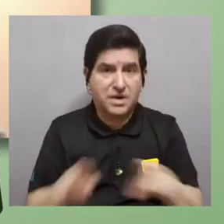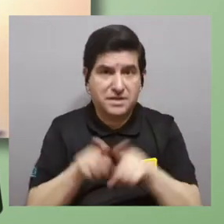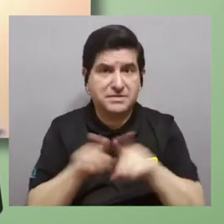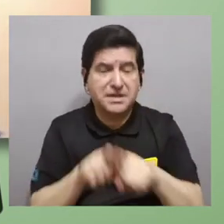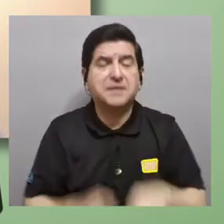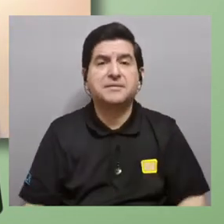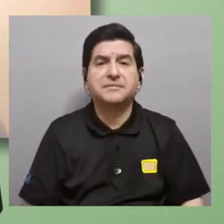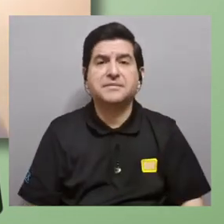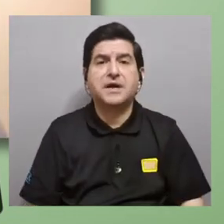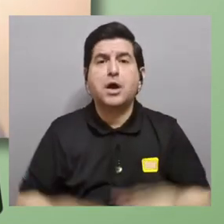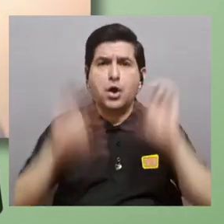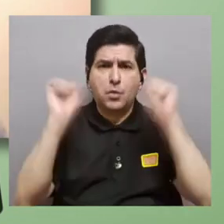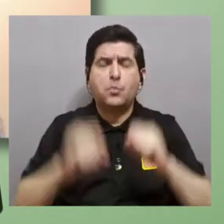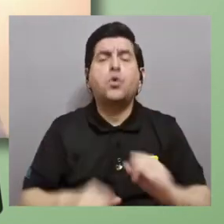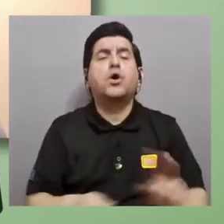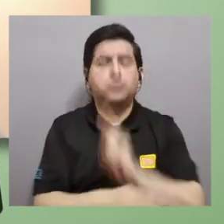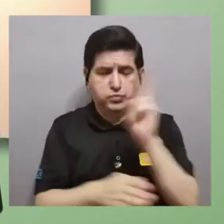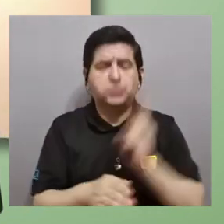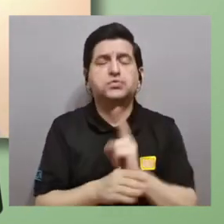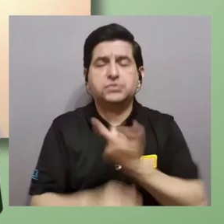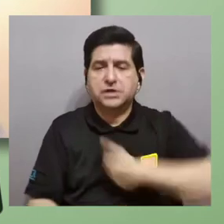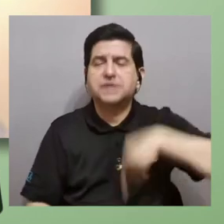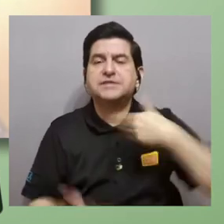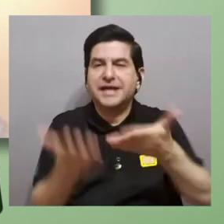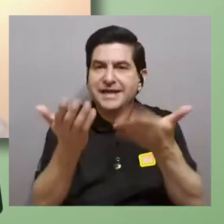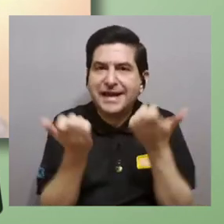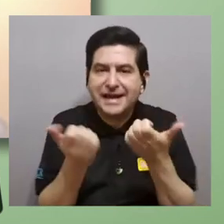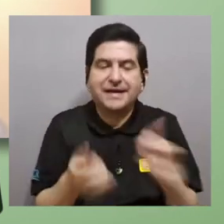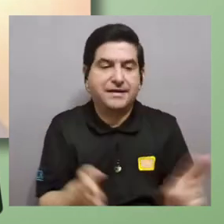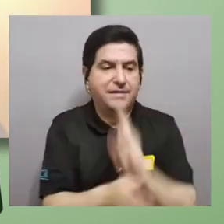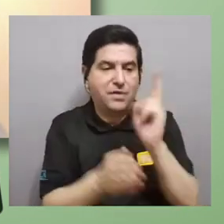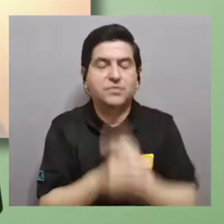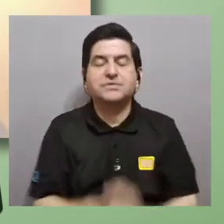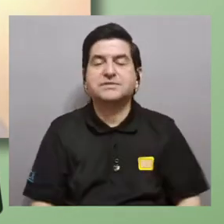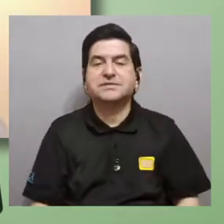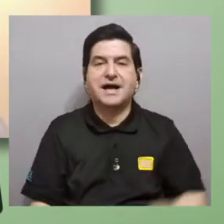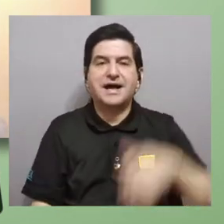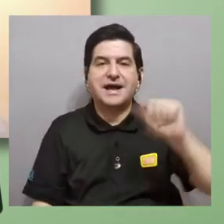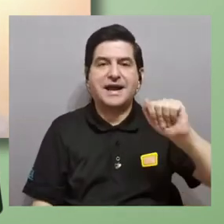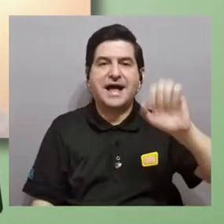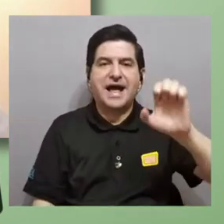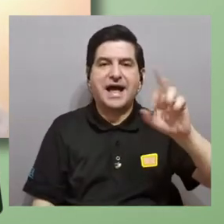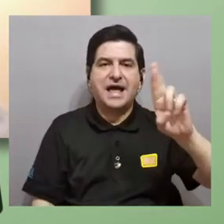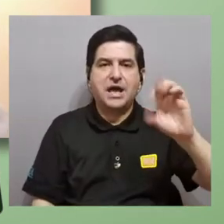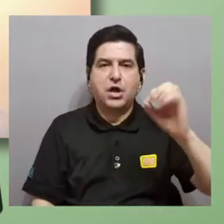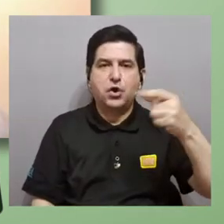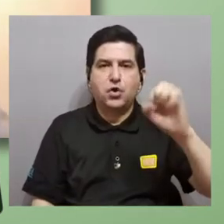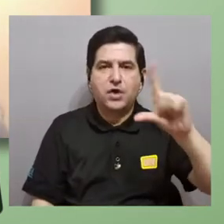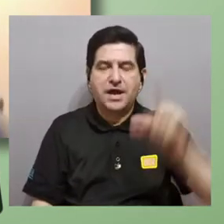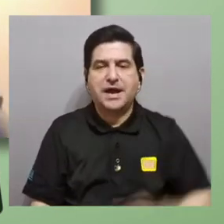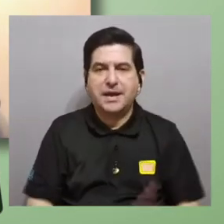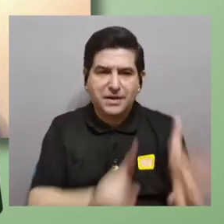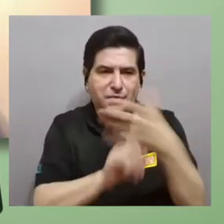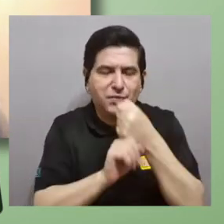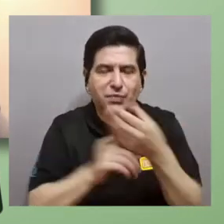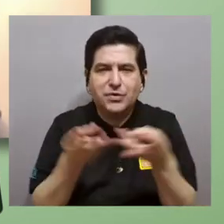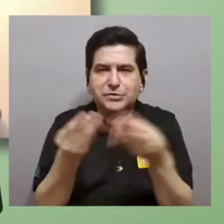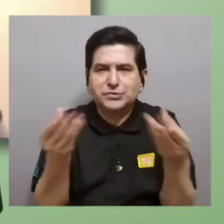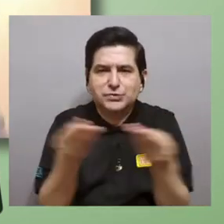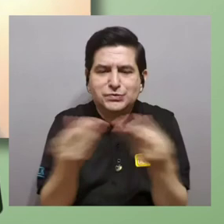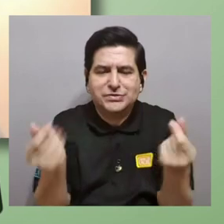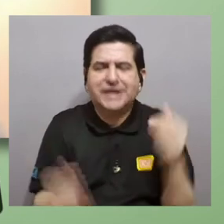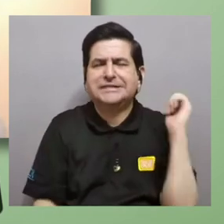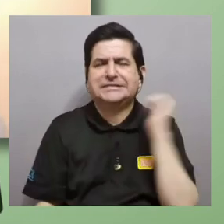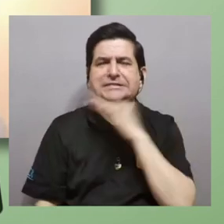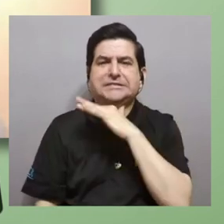que puede tener puede sernos útil para lo que andamos buscando que es utilizar el aerogel con fines de captación de sustancias contaminantes